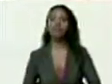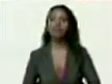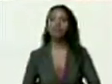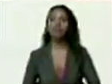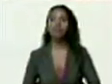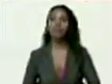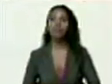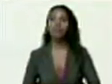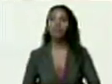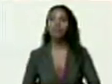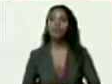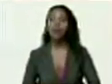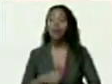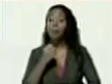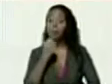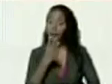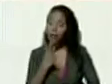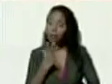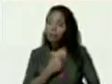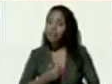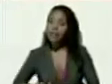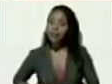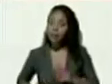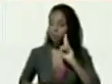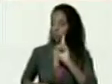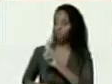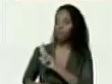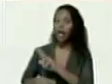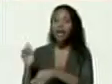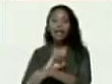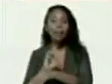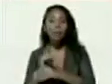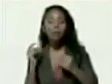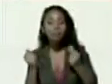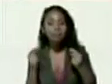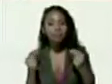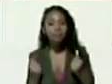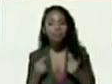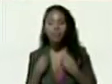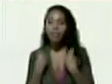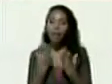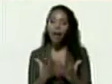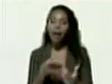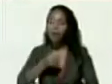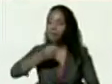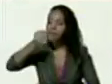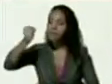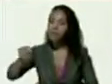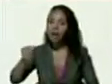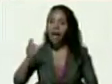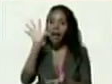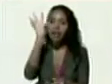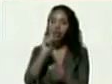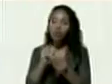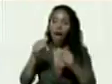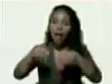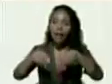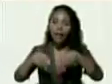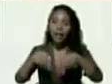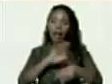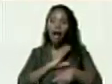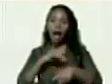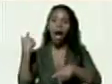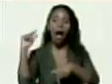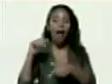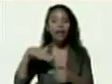bueno presidente mire rápidamente para darle el resumen de lo que aquí tenemos en Carabobo